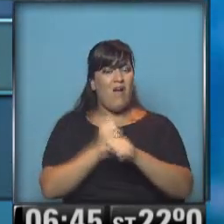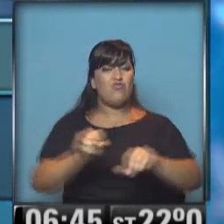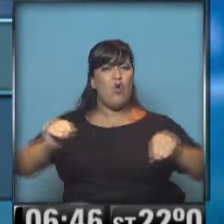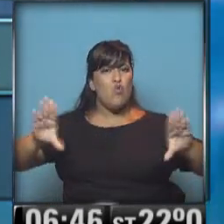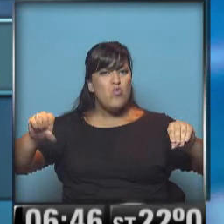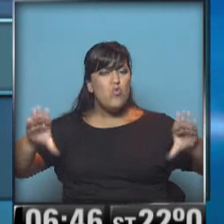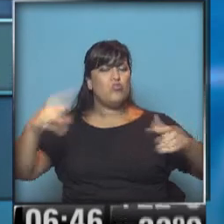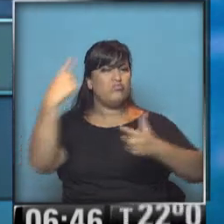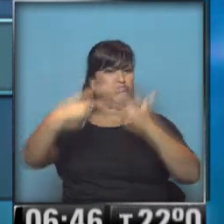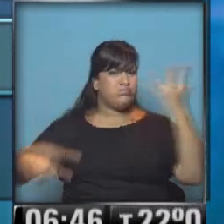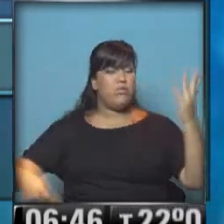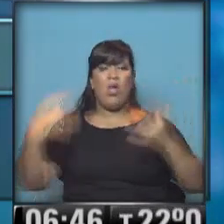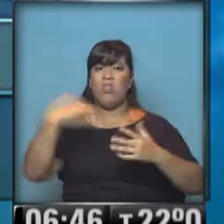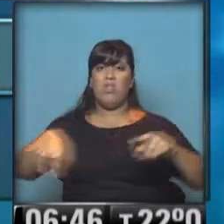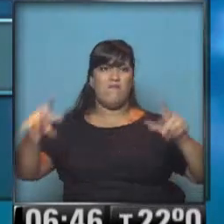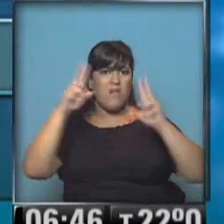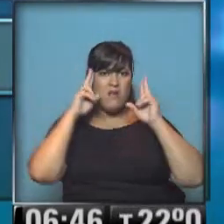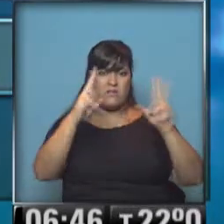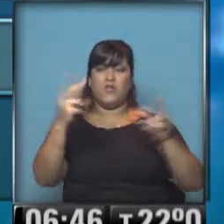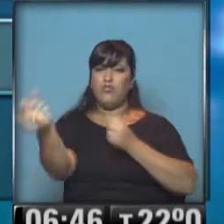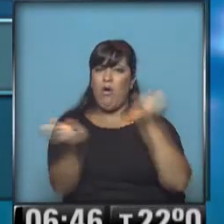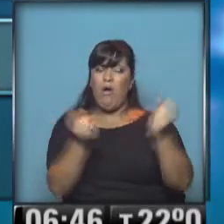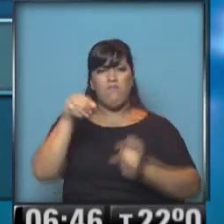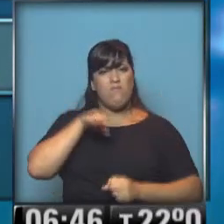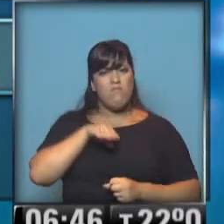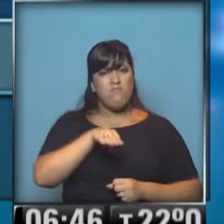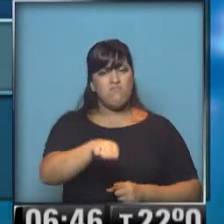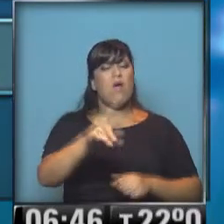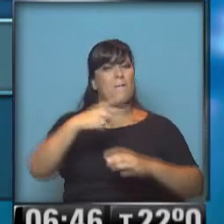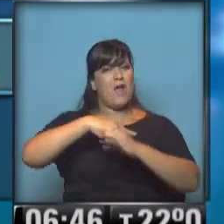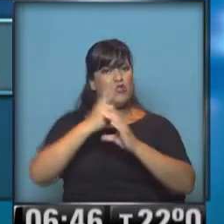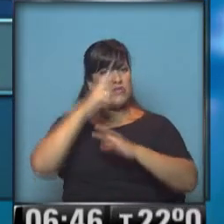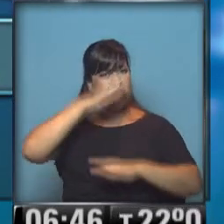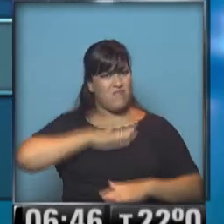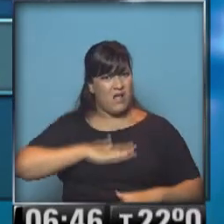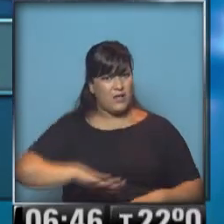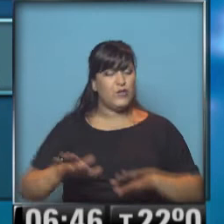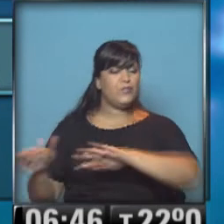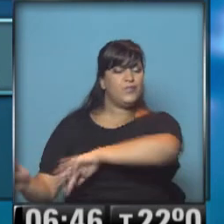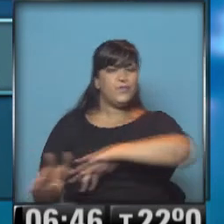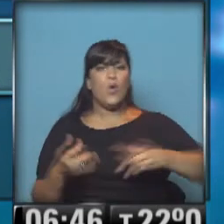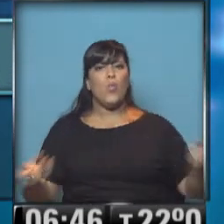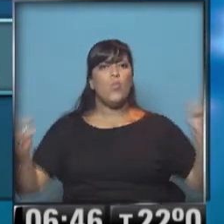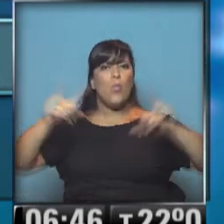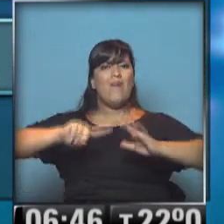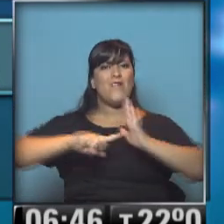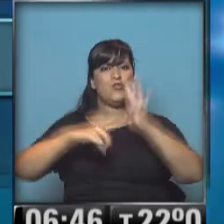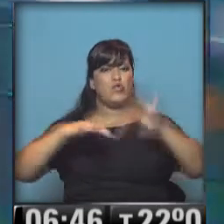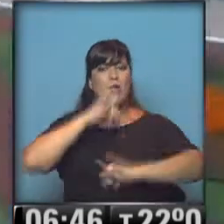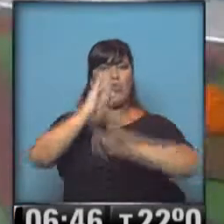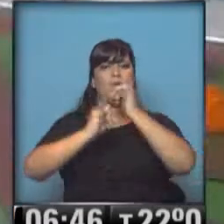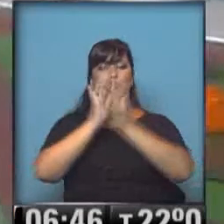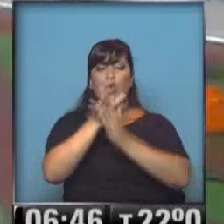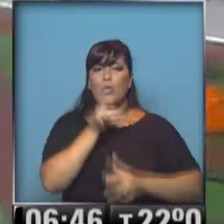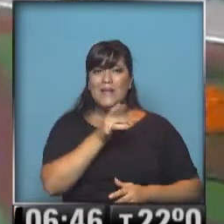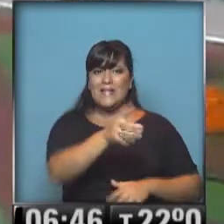respete el balizamiento y transite por supuesto a menor velocidad. De regreso a la ciudad, repasamos los servicios, por el